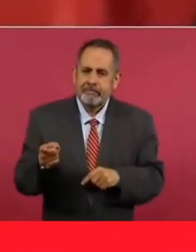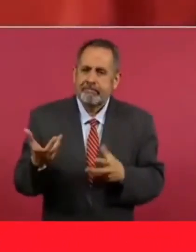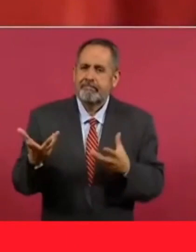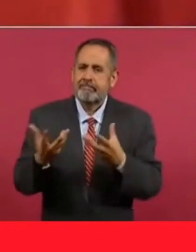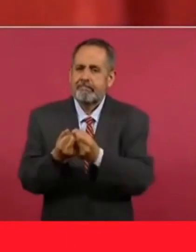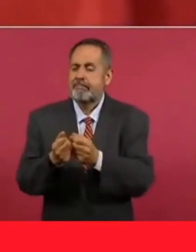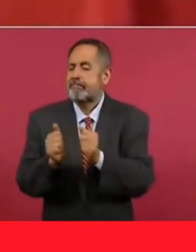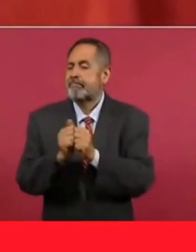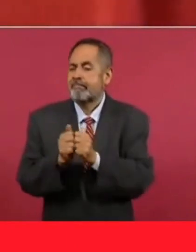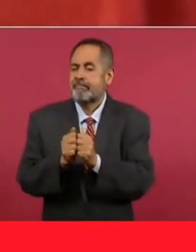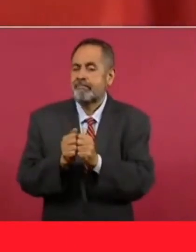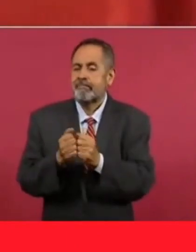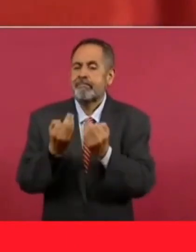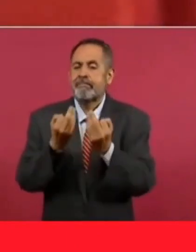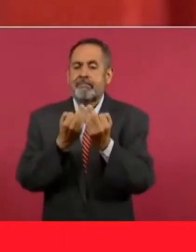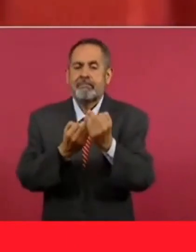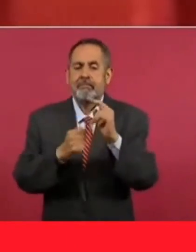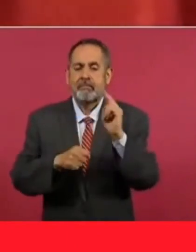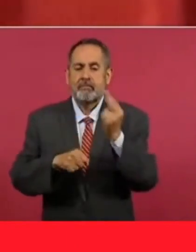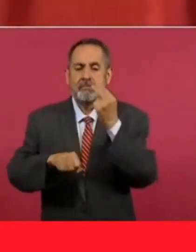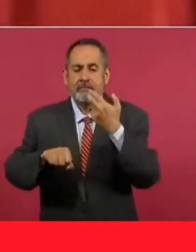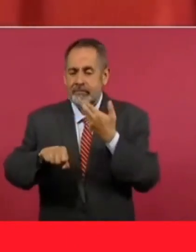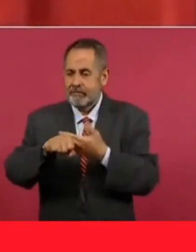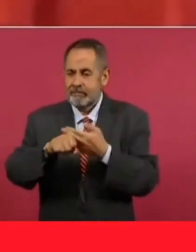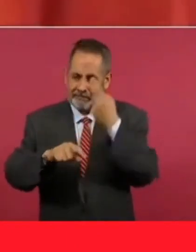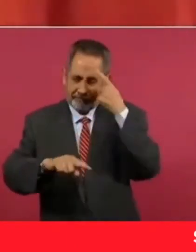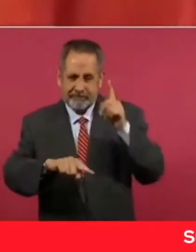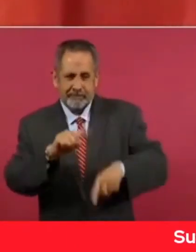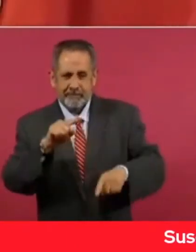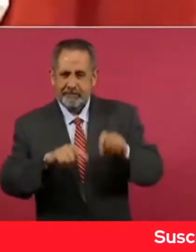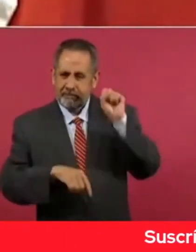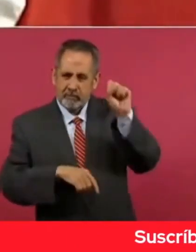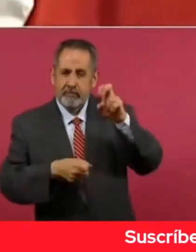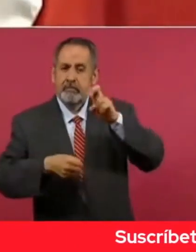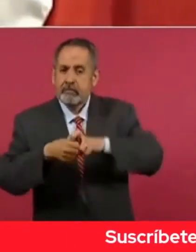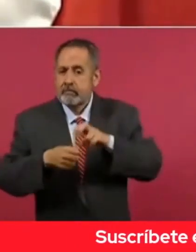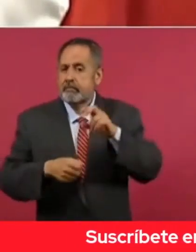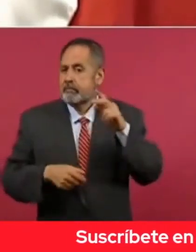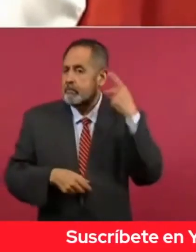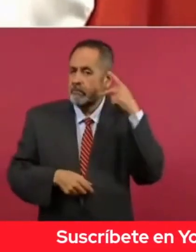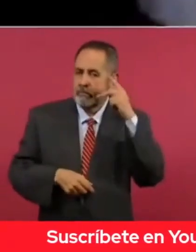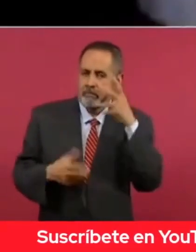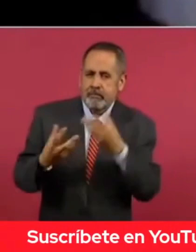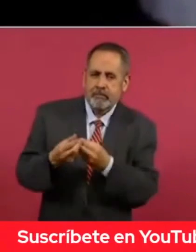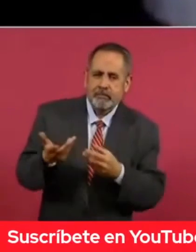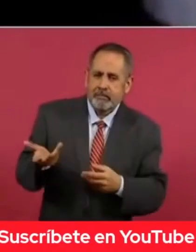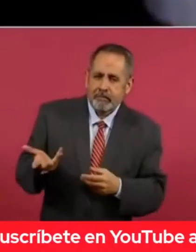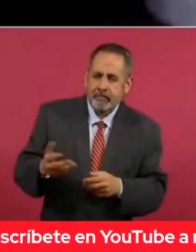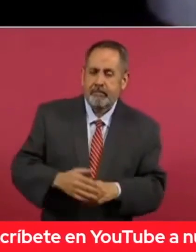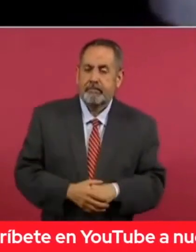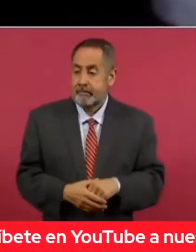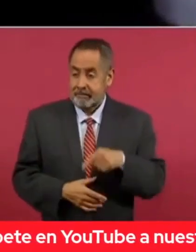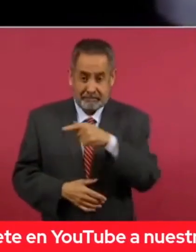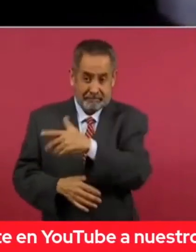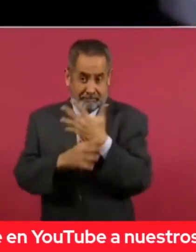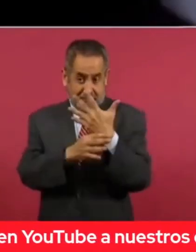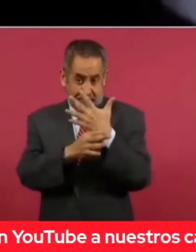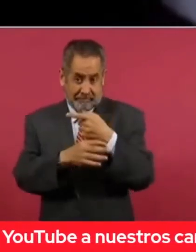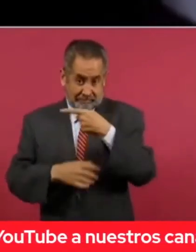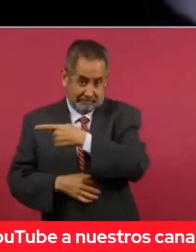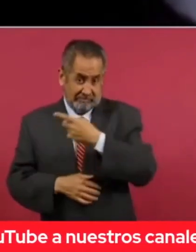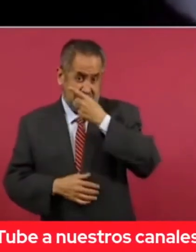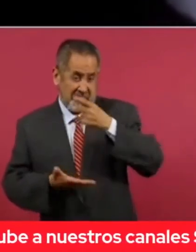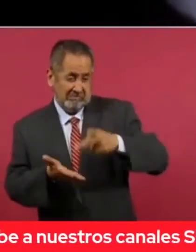en el Frente Universitario Anticomunista de Puebla. Estas expresiones de González